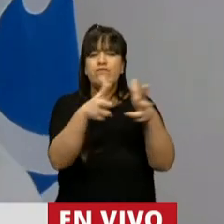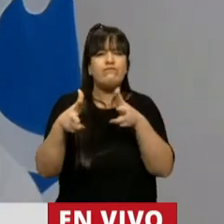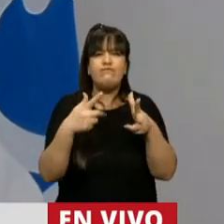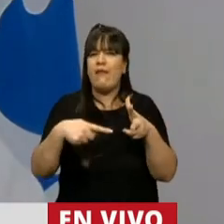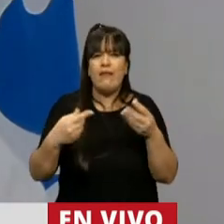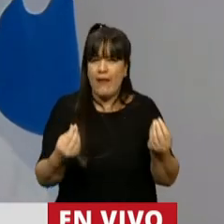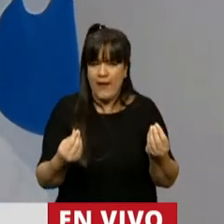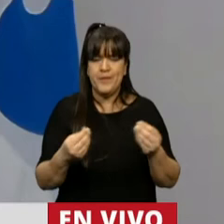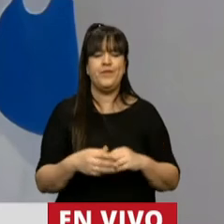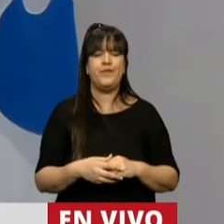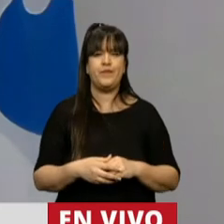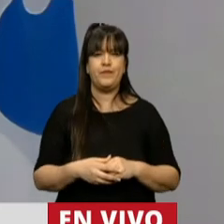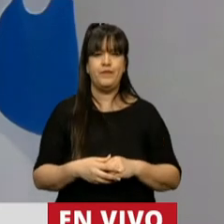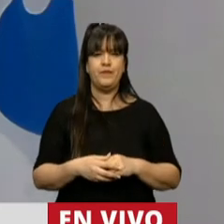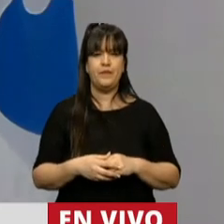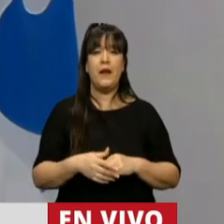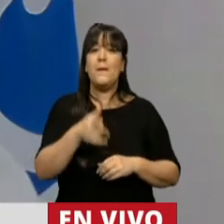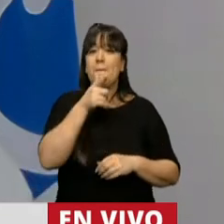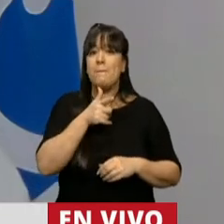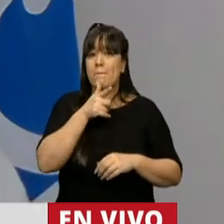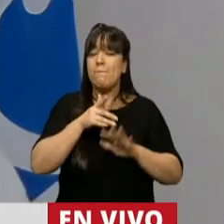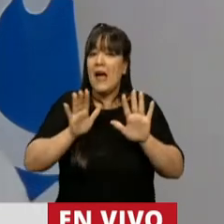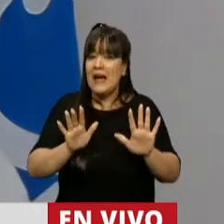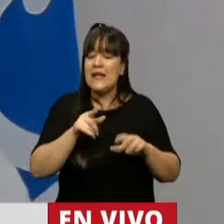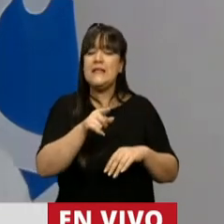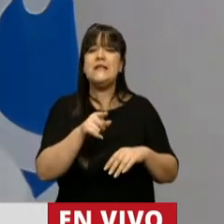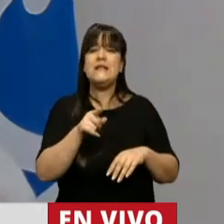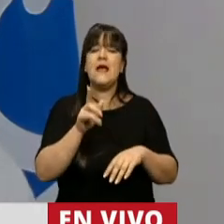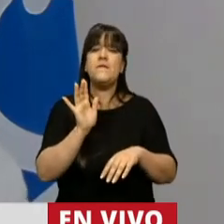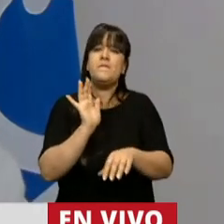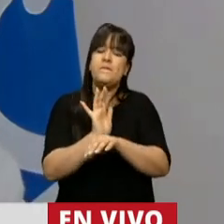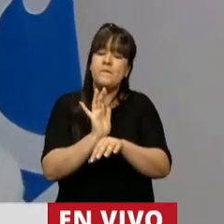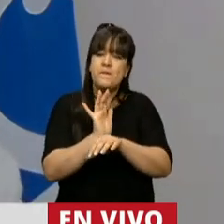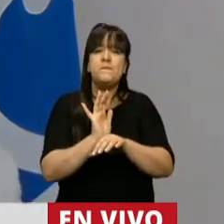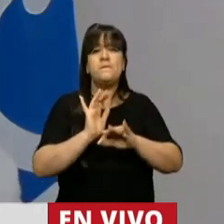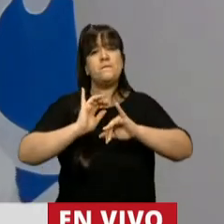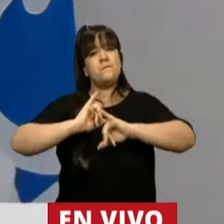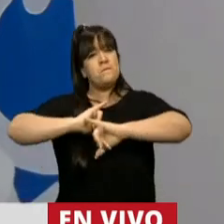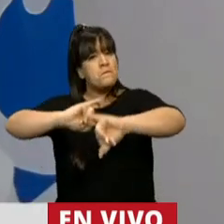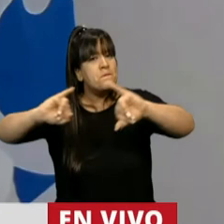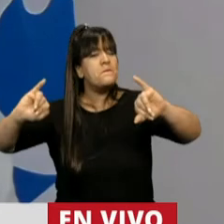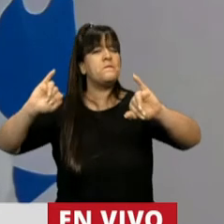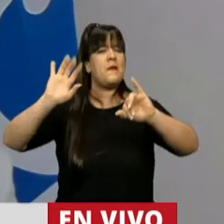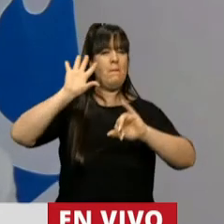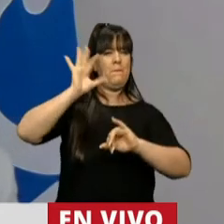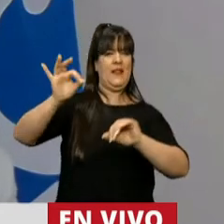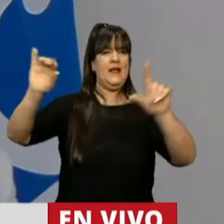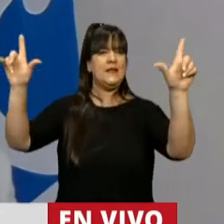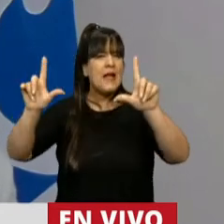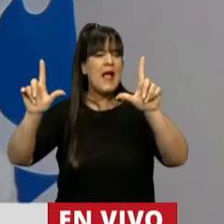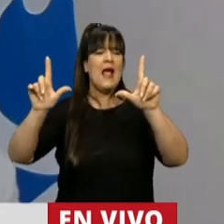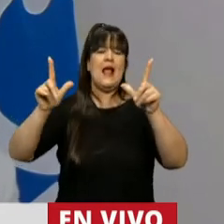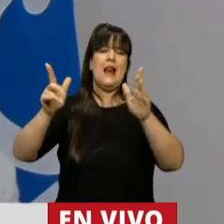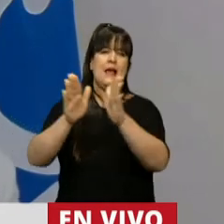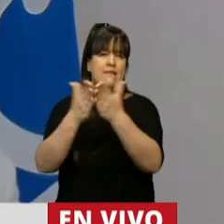y que pareciera, como en algunos medios se ve o demás, que se